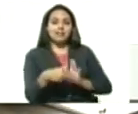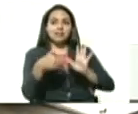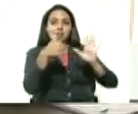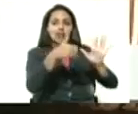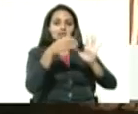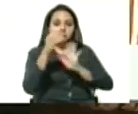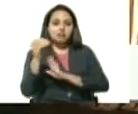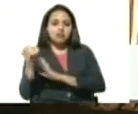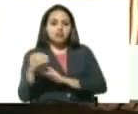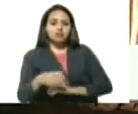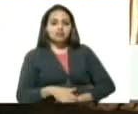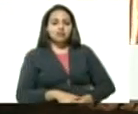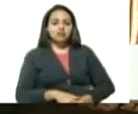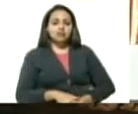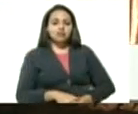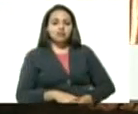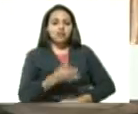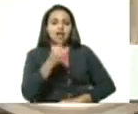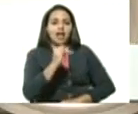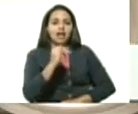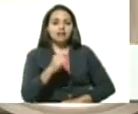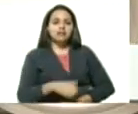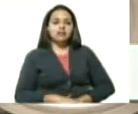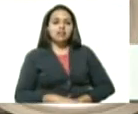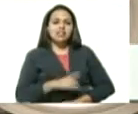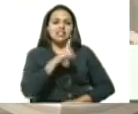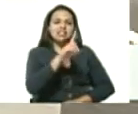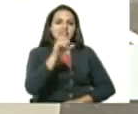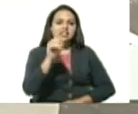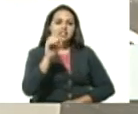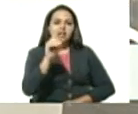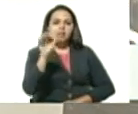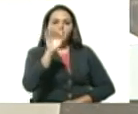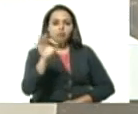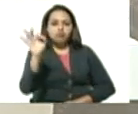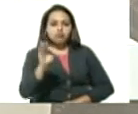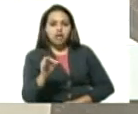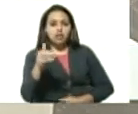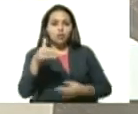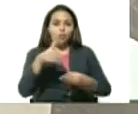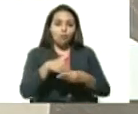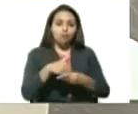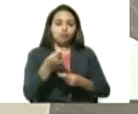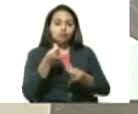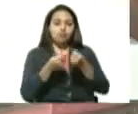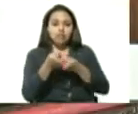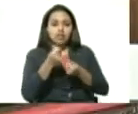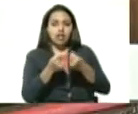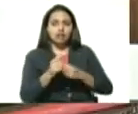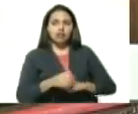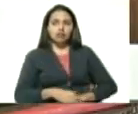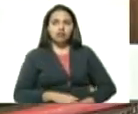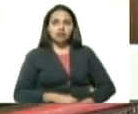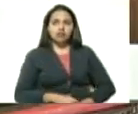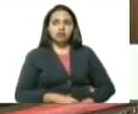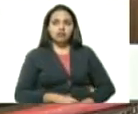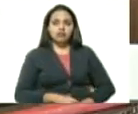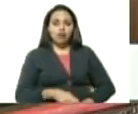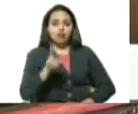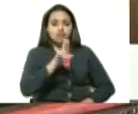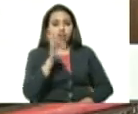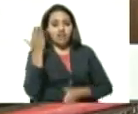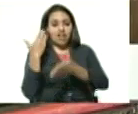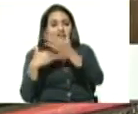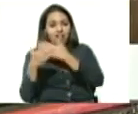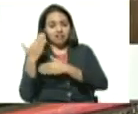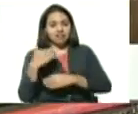Esto ha representado un ahorro de casi el 100% de lo que este fusible costaba para el Metro de Caracas.